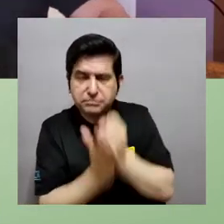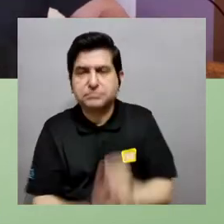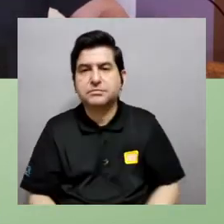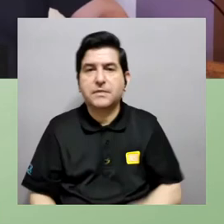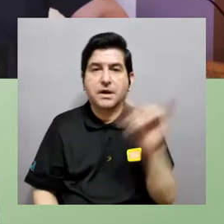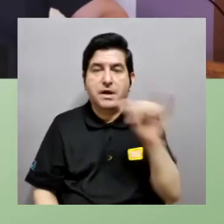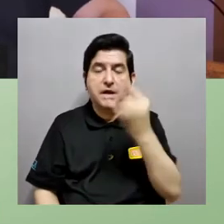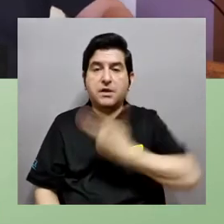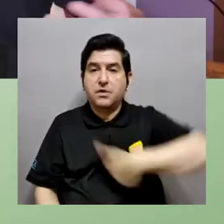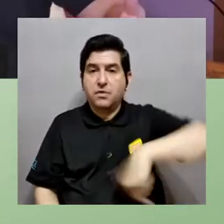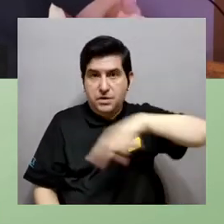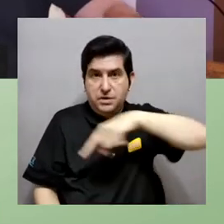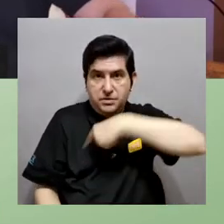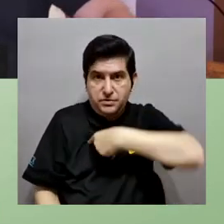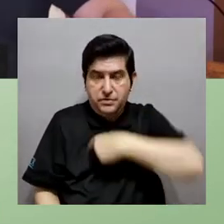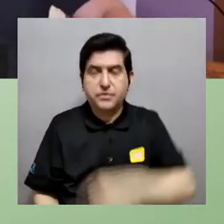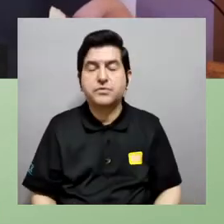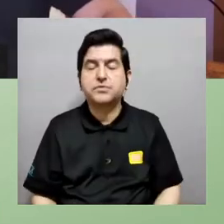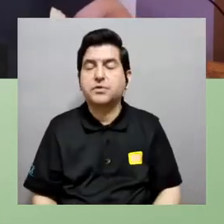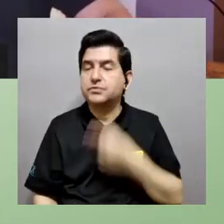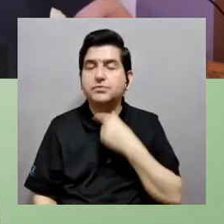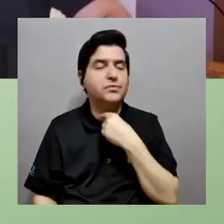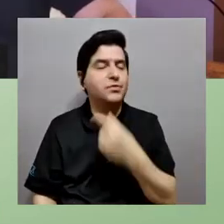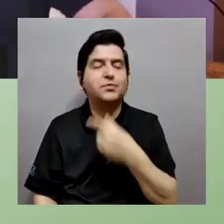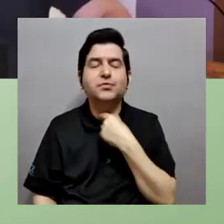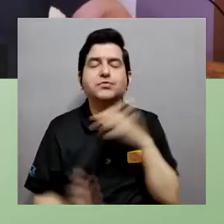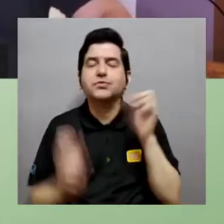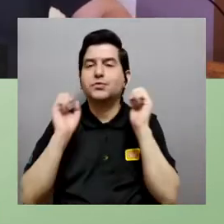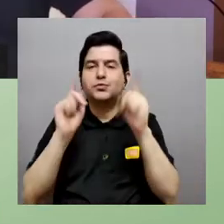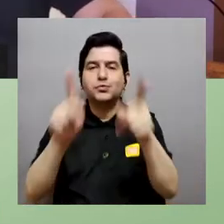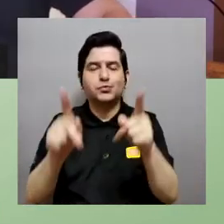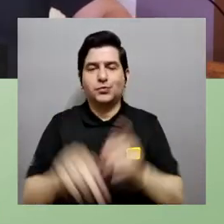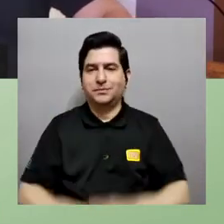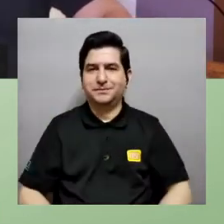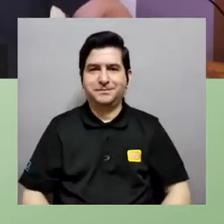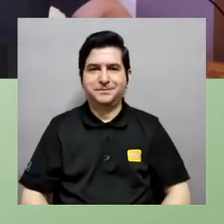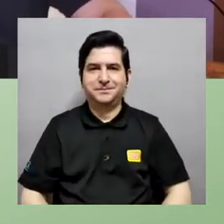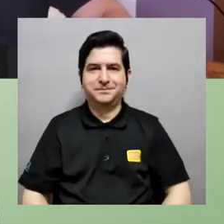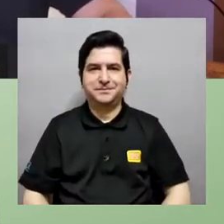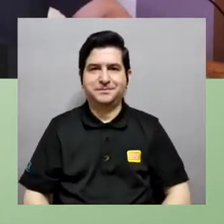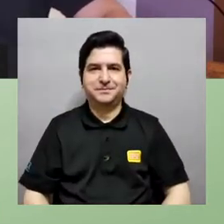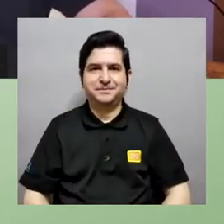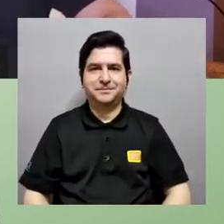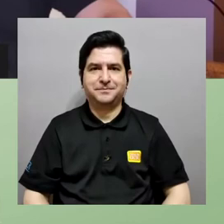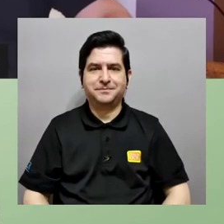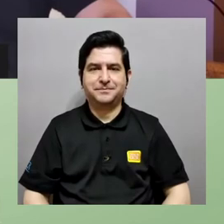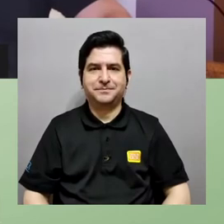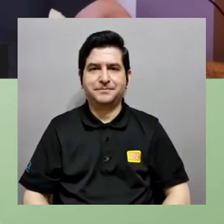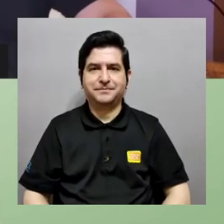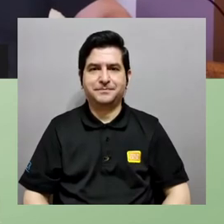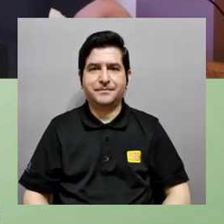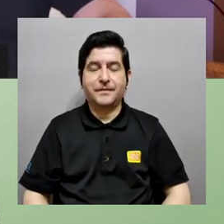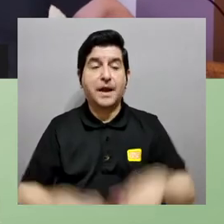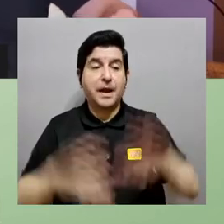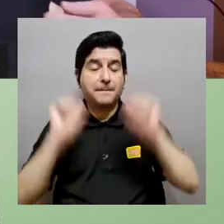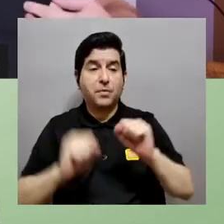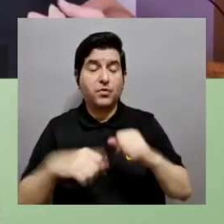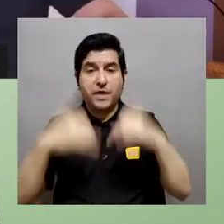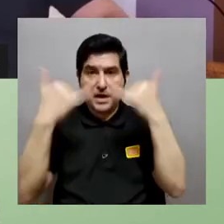este más investigación verdad también les daríamos con muchísimo gusto el espacio